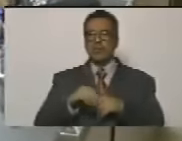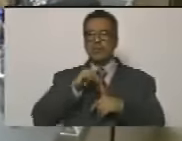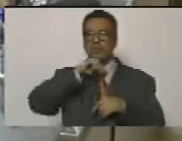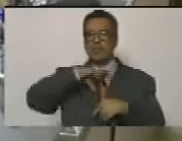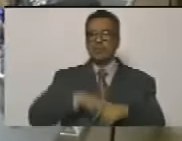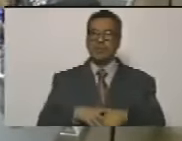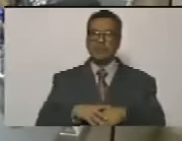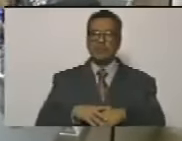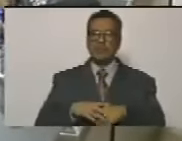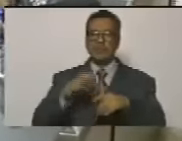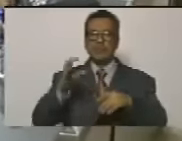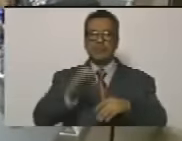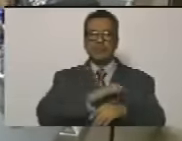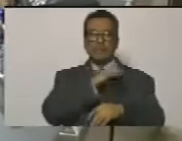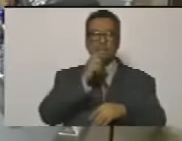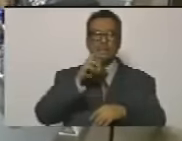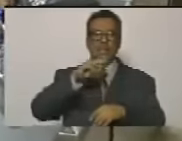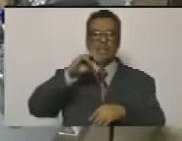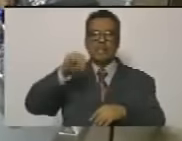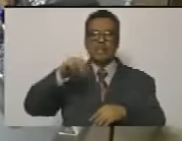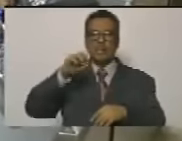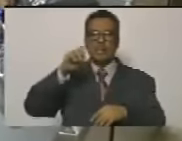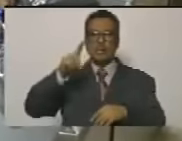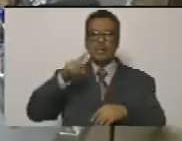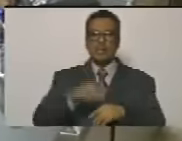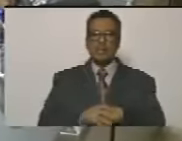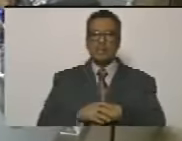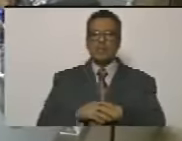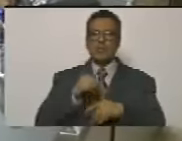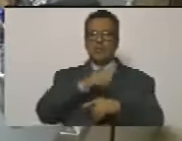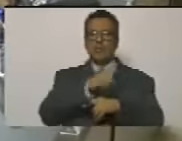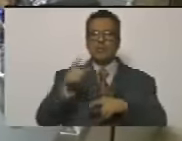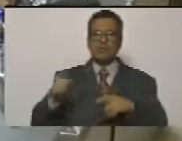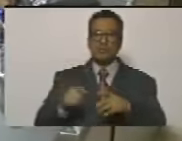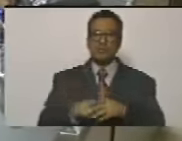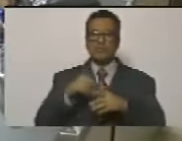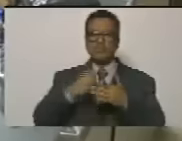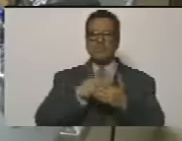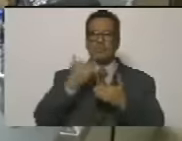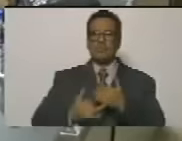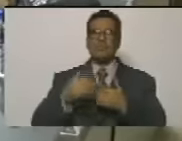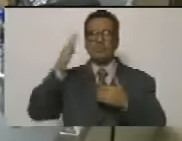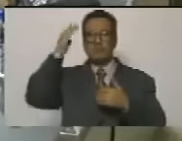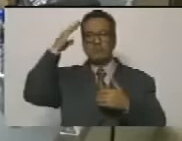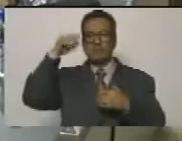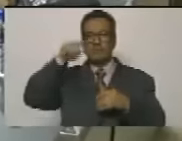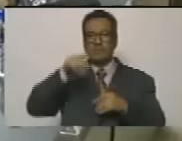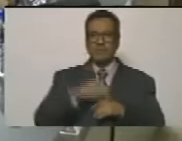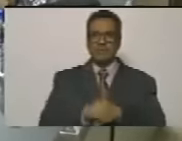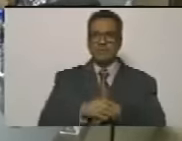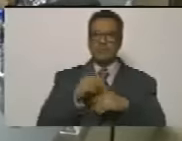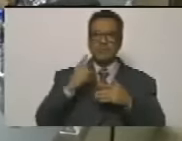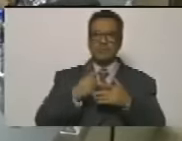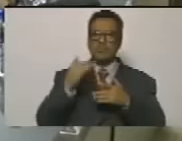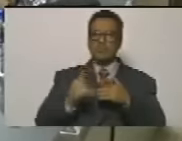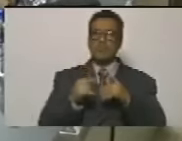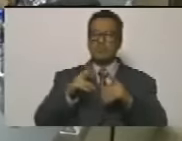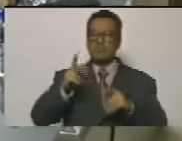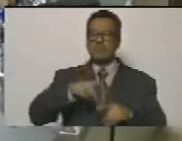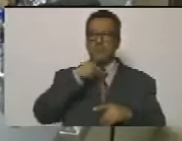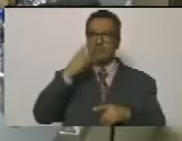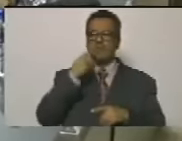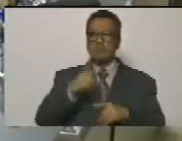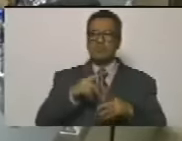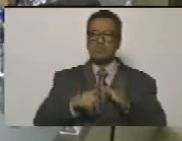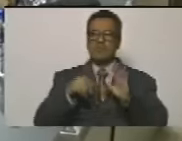del capitalismo y no tiene salida en el plano de la filosofía ni en el plano de la política